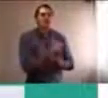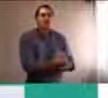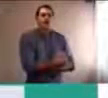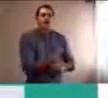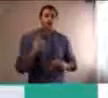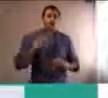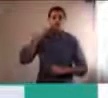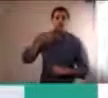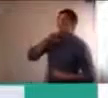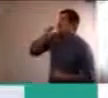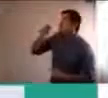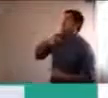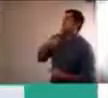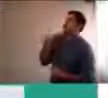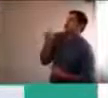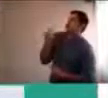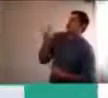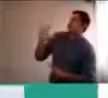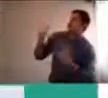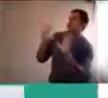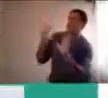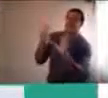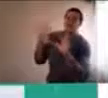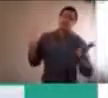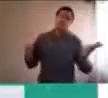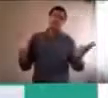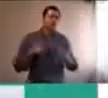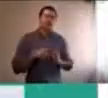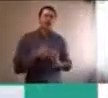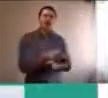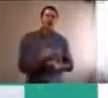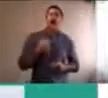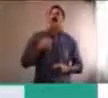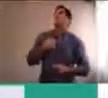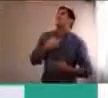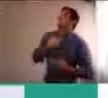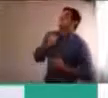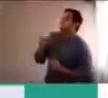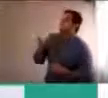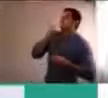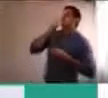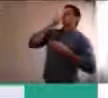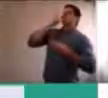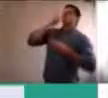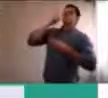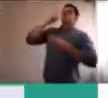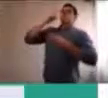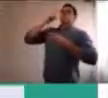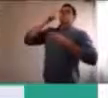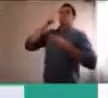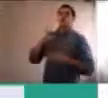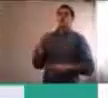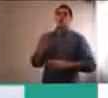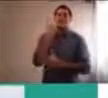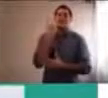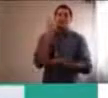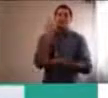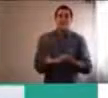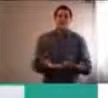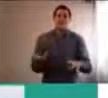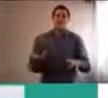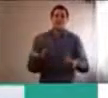respirar hondo tres veces, no sé, dar una vuelta, ponerme a dibujar, escuchar determinada música,